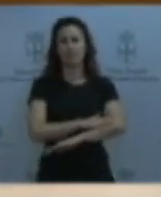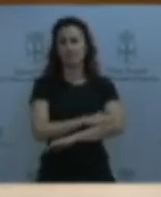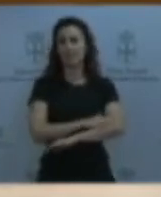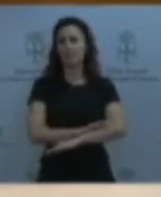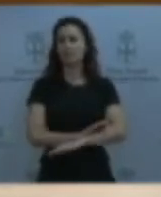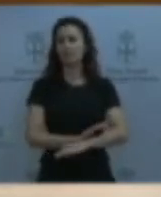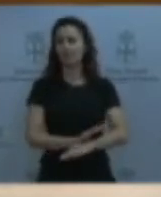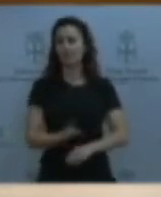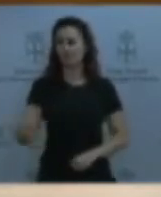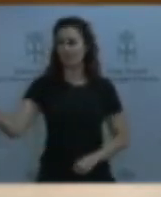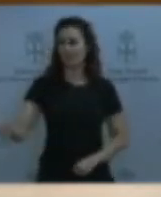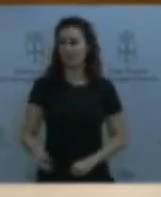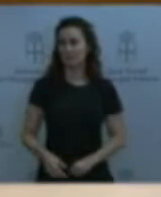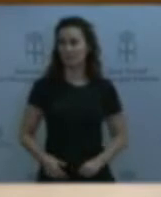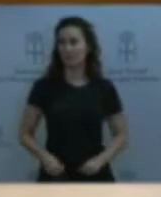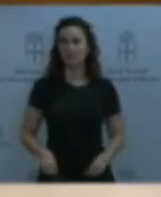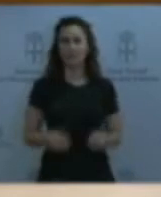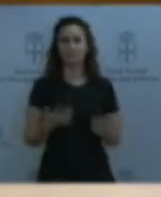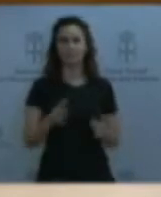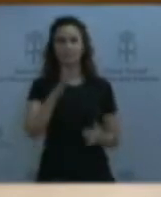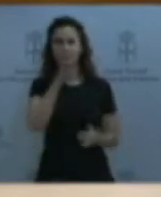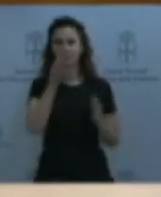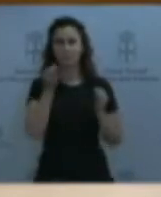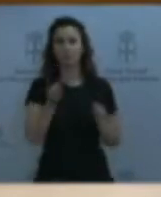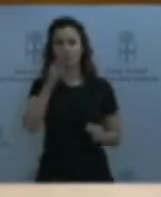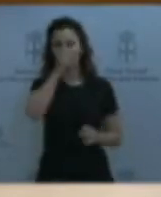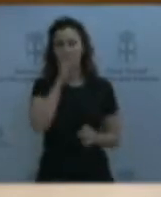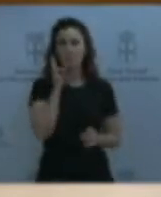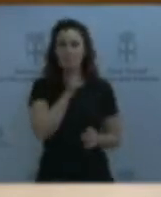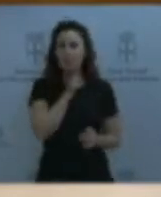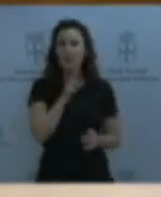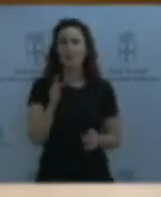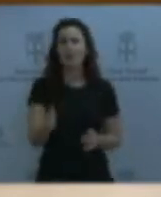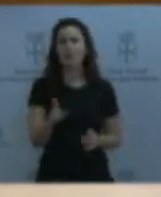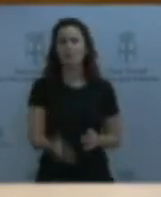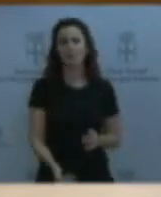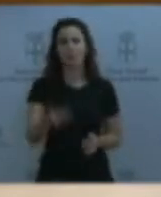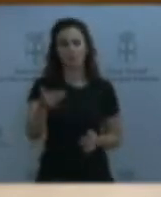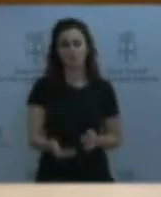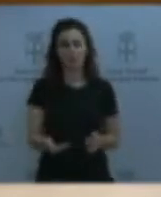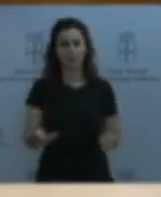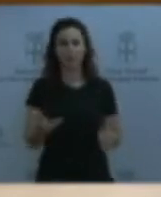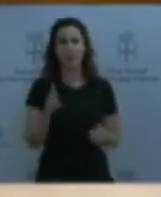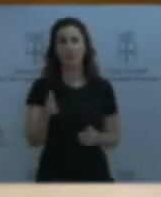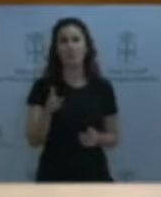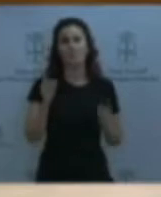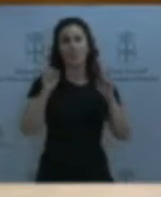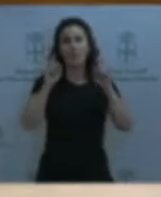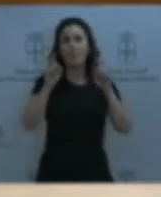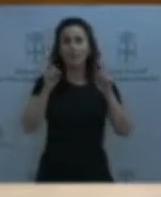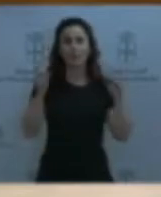progenitores no cumplían con el derecho fundamental de la educación. Y cabe preguntarse entonces a